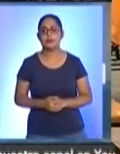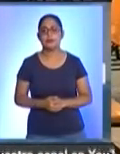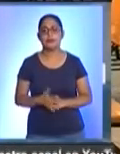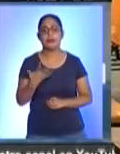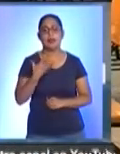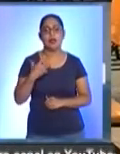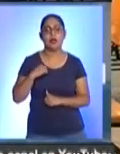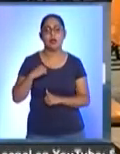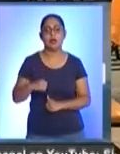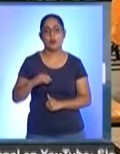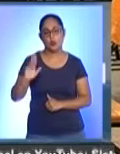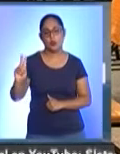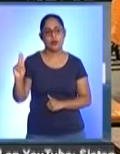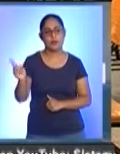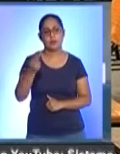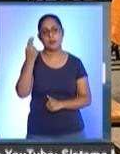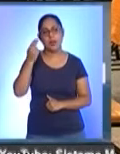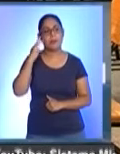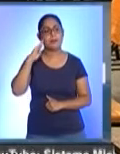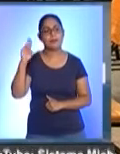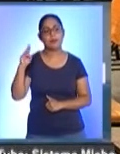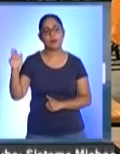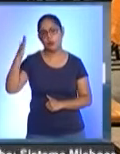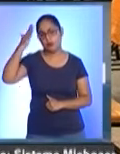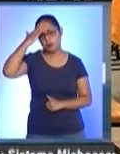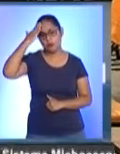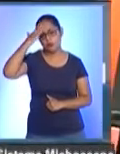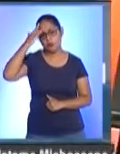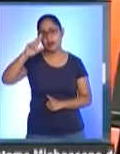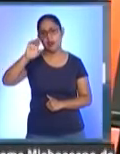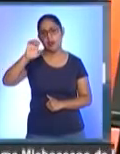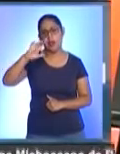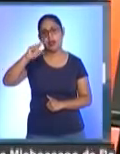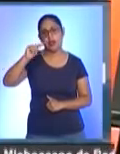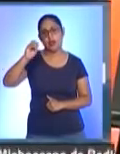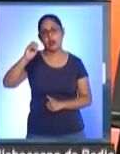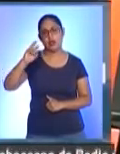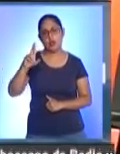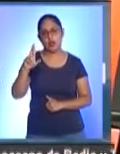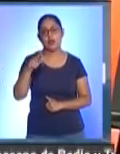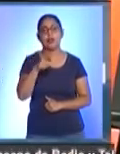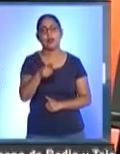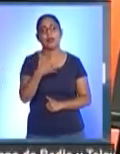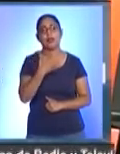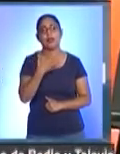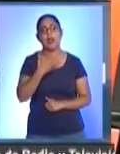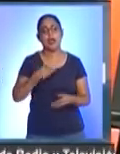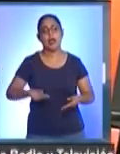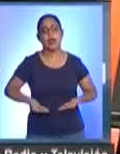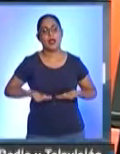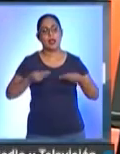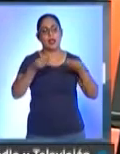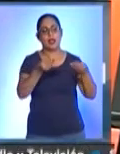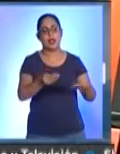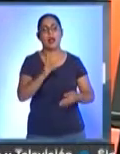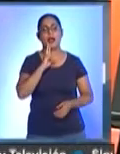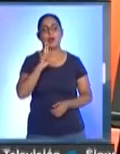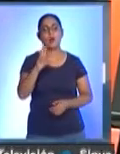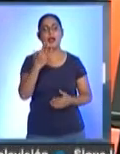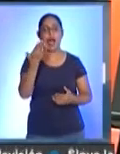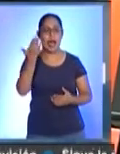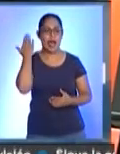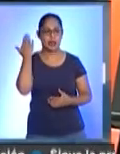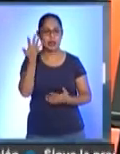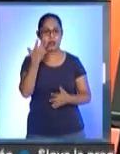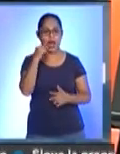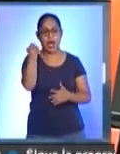Autoridades de la Universidad Michoacana, encabezadas por su rector Raúl Cárdenas Navarro, llevaron a cabo la entrega de resultados del examen de admisión